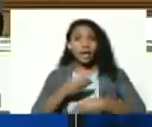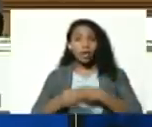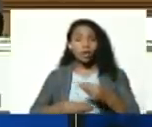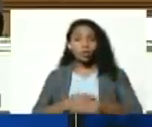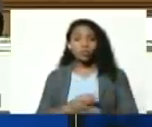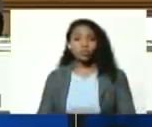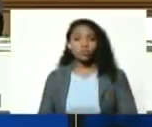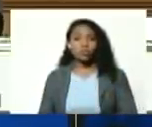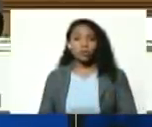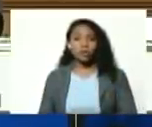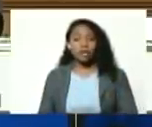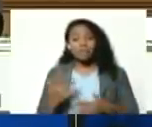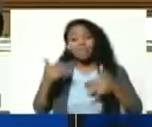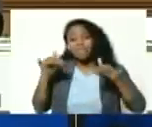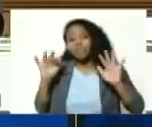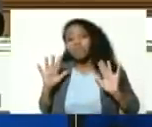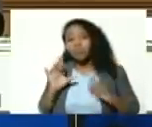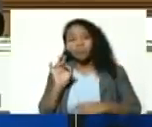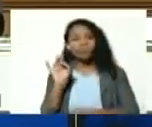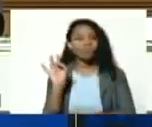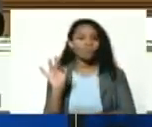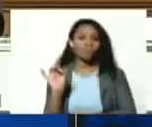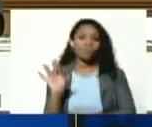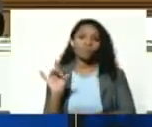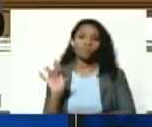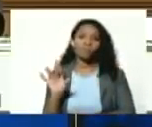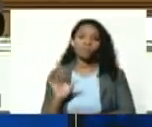al lamentable y doloroso